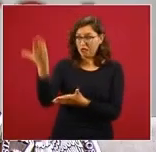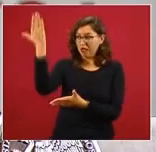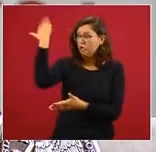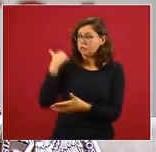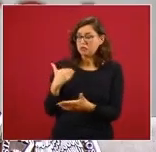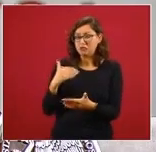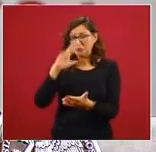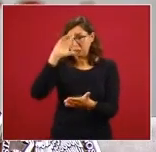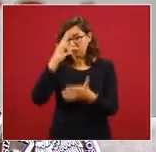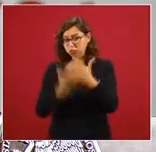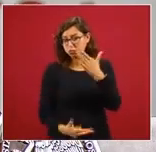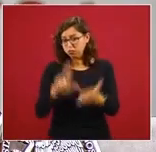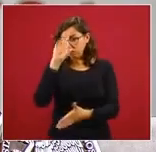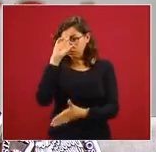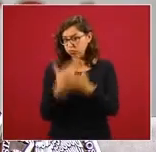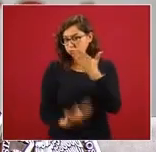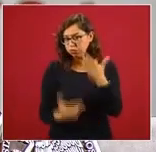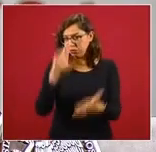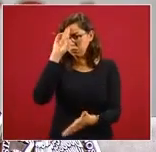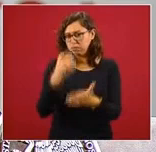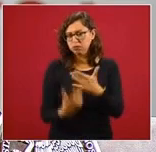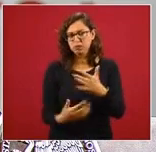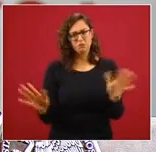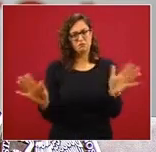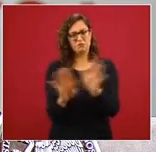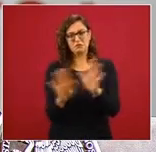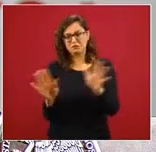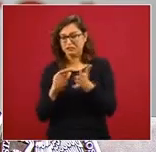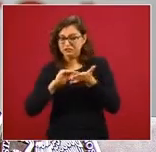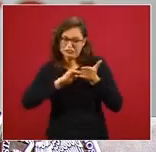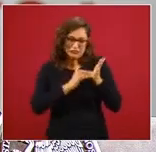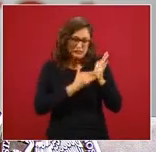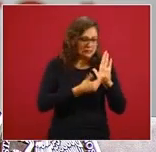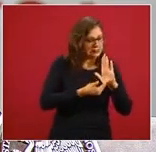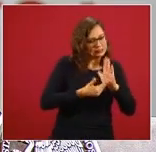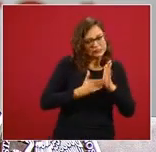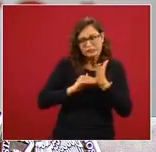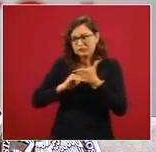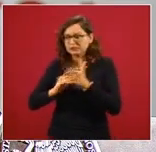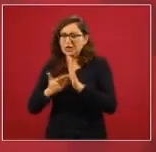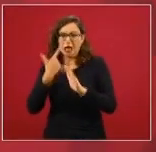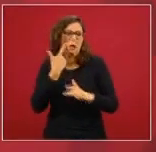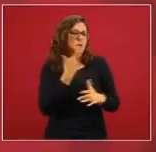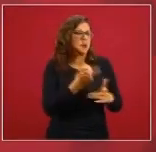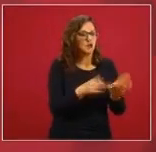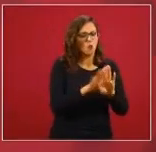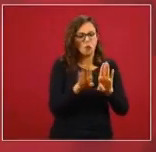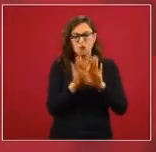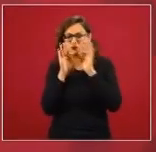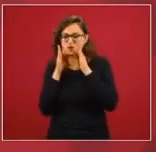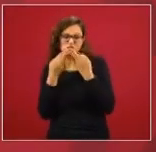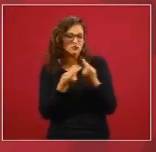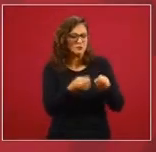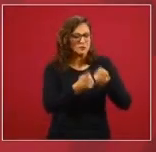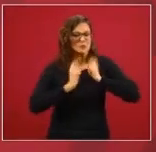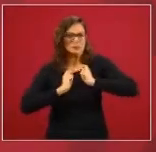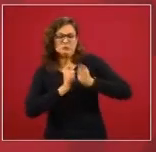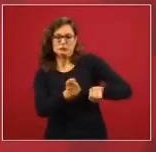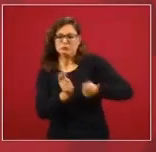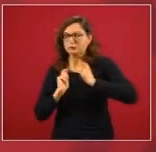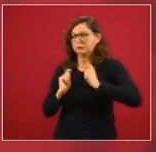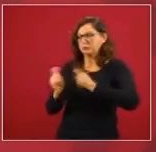Nada de maniobras por cargos, es decir,